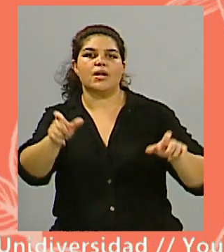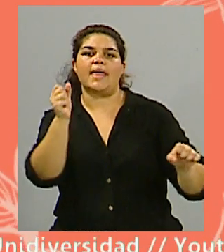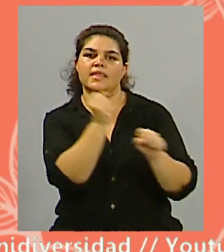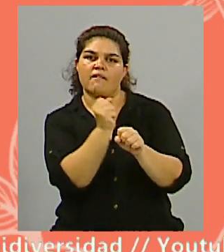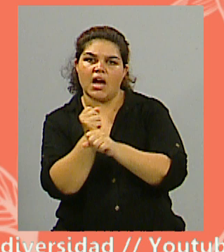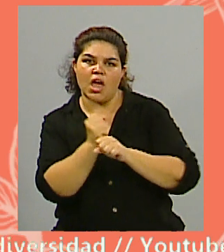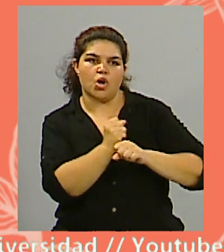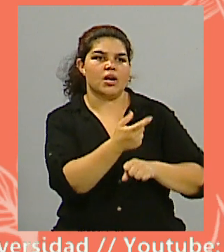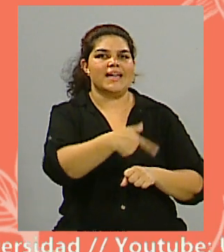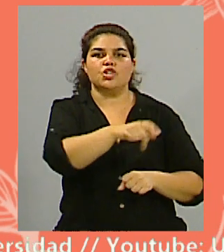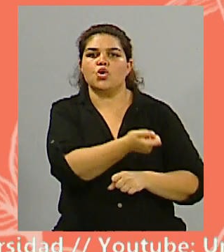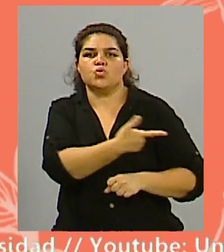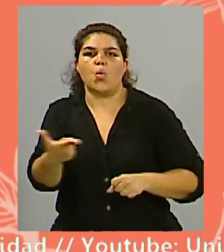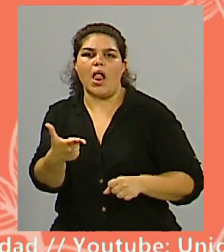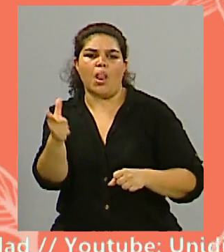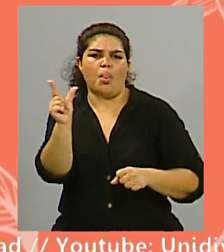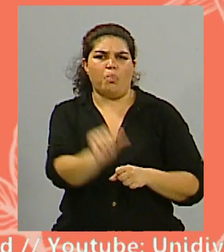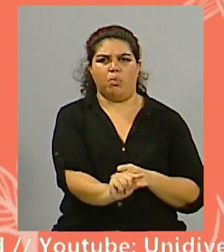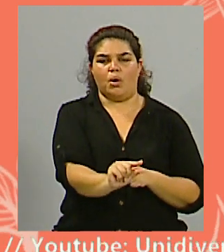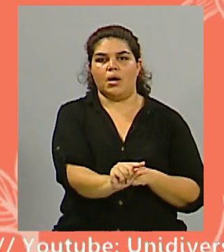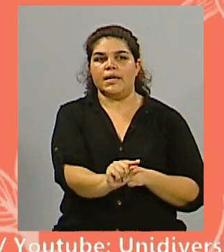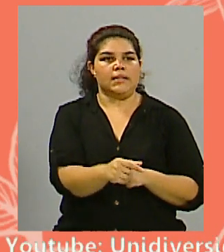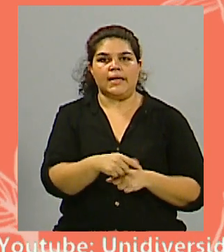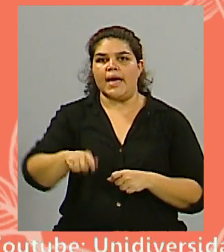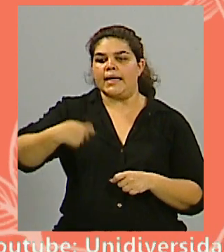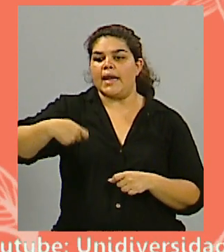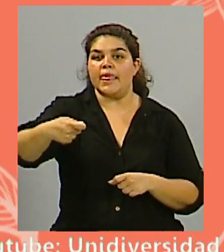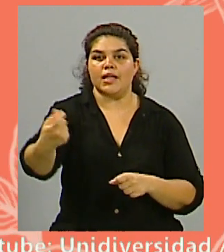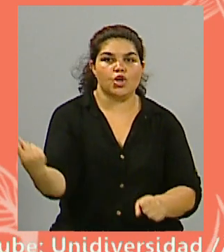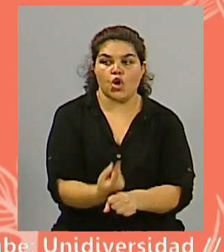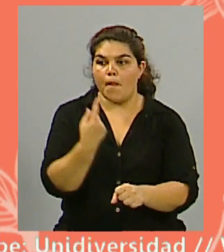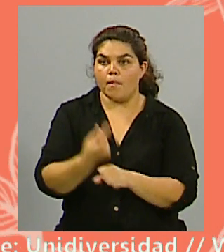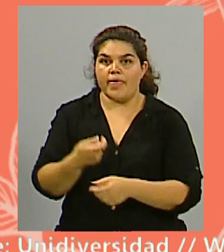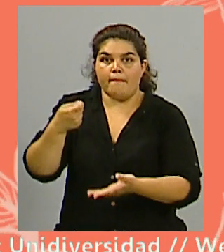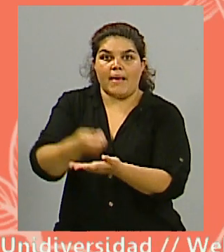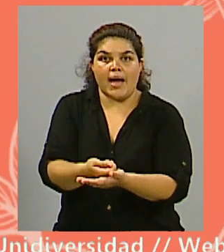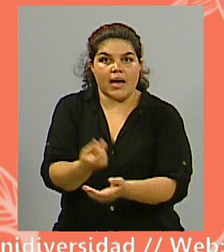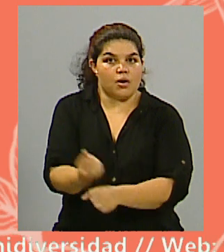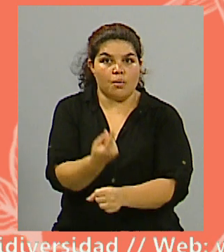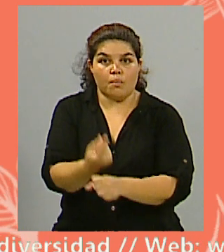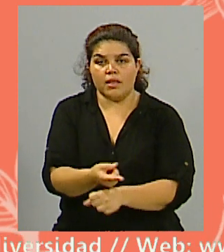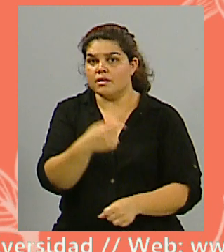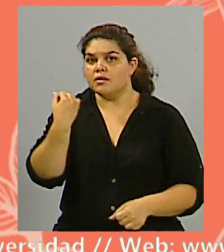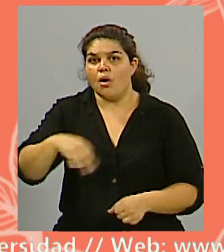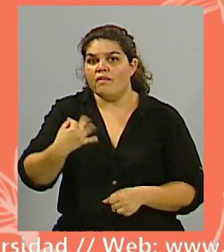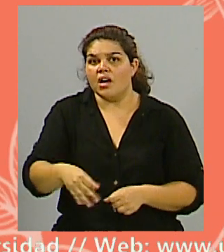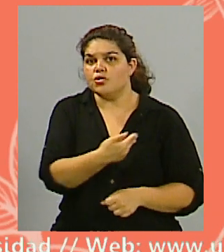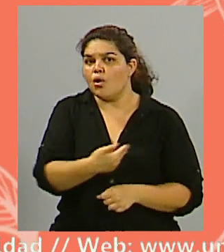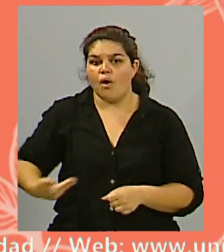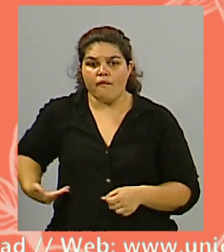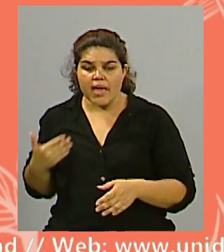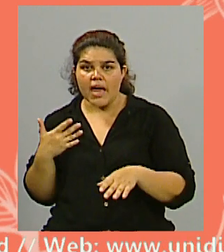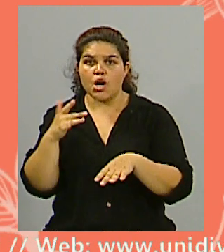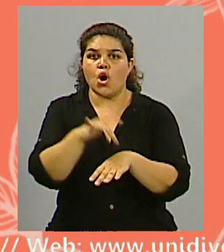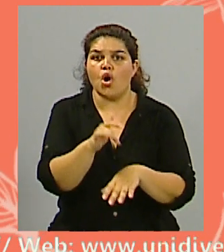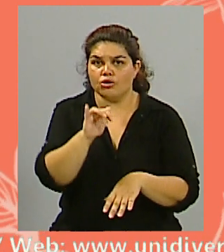ingreso que te permita calificar, por ejemplo, para un crédito, a estar complicado si no hay una intervención del Estado, está claro, ¿no? Yo lo veo